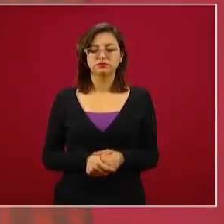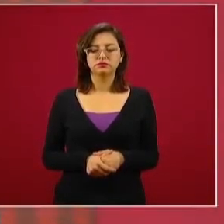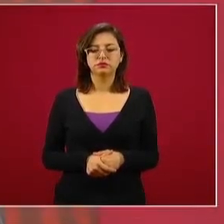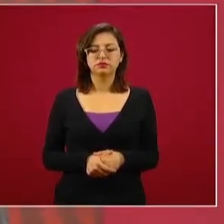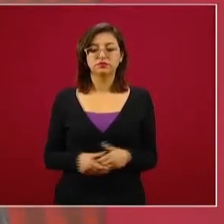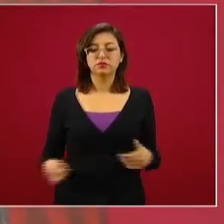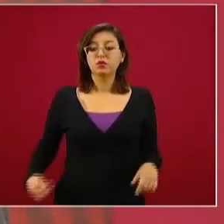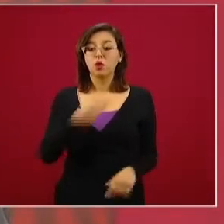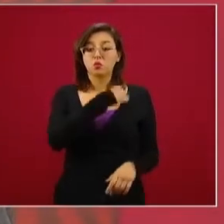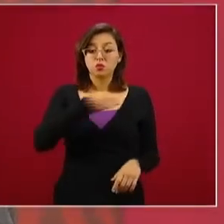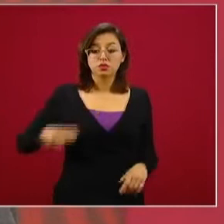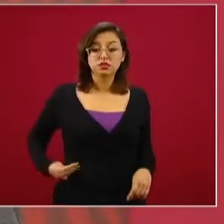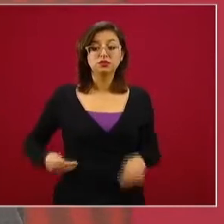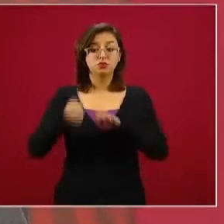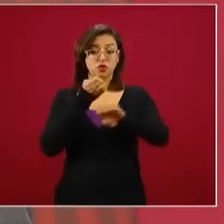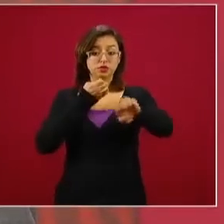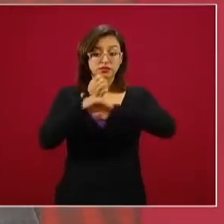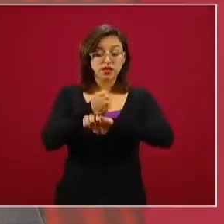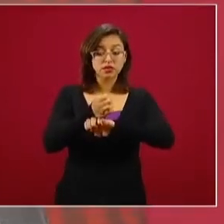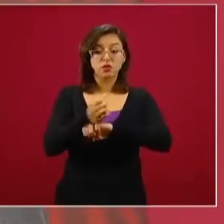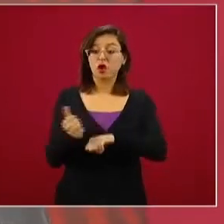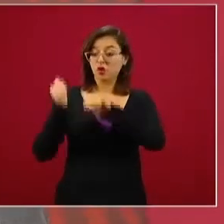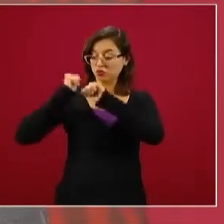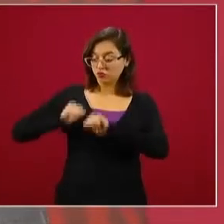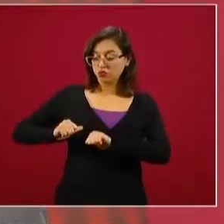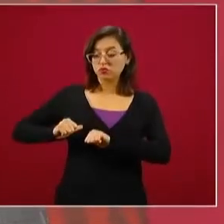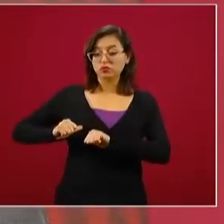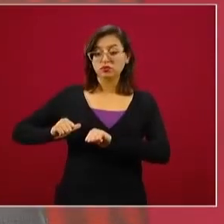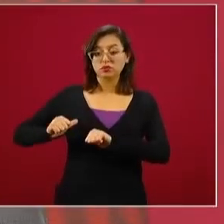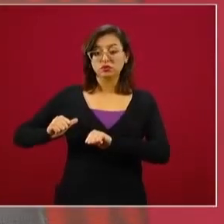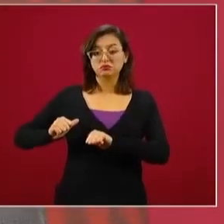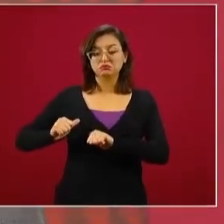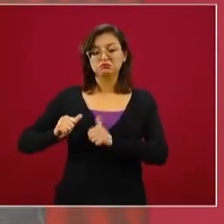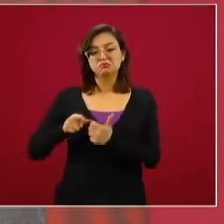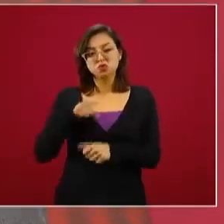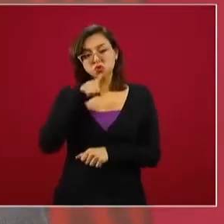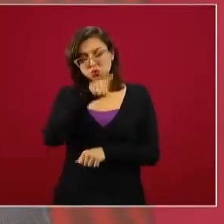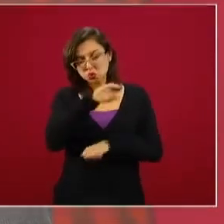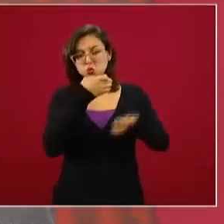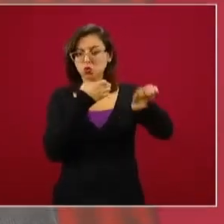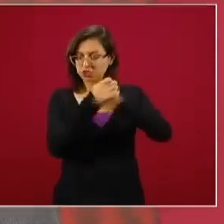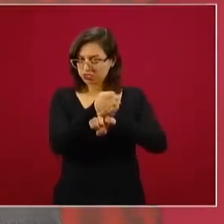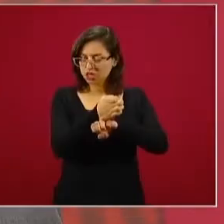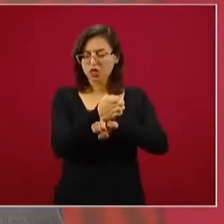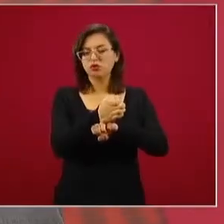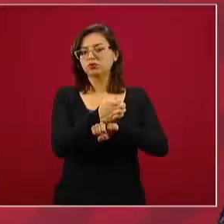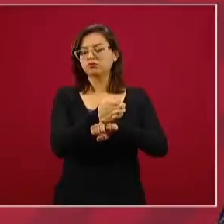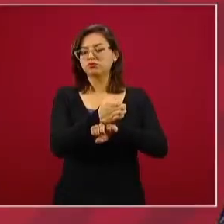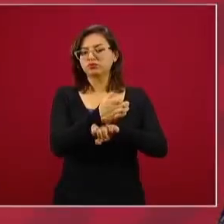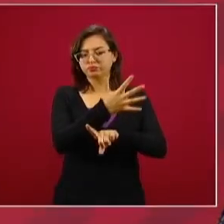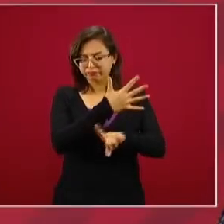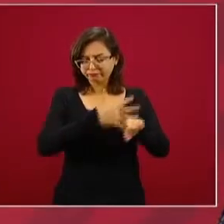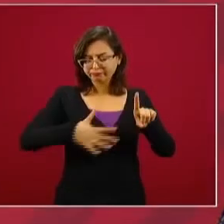estatal, que de acuerdo a las características propias de